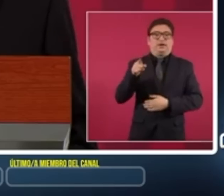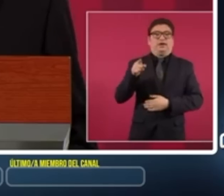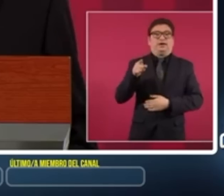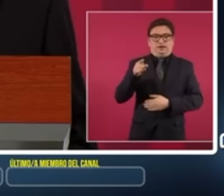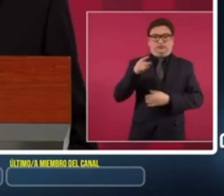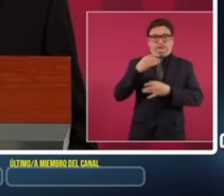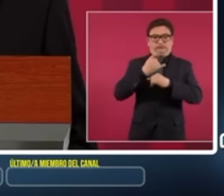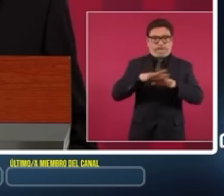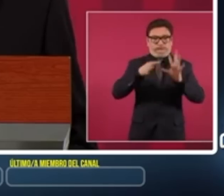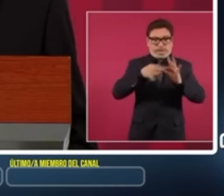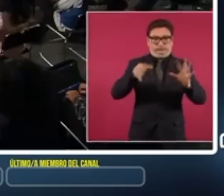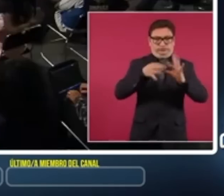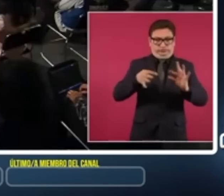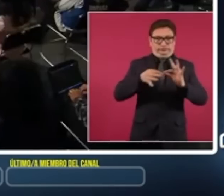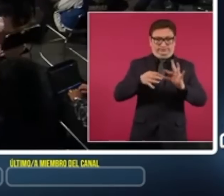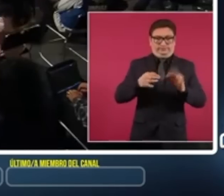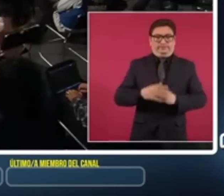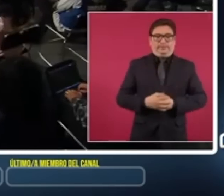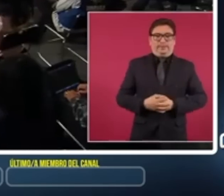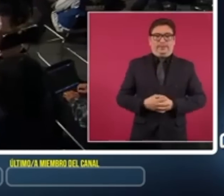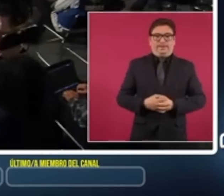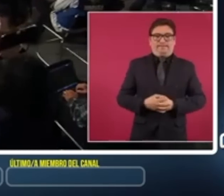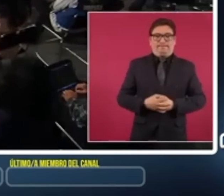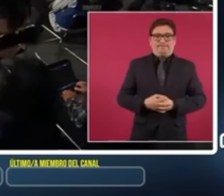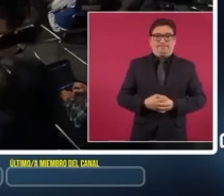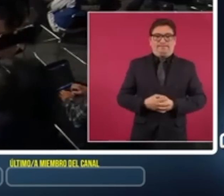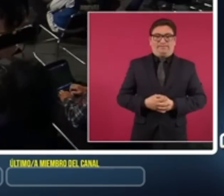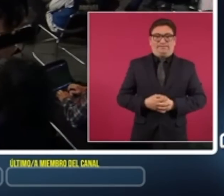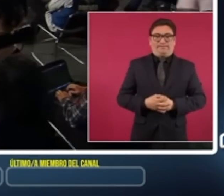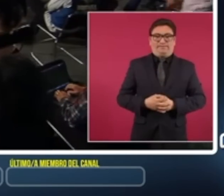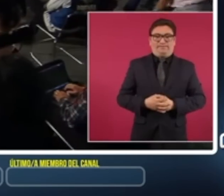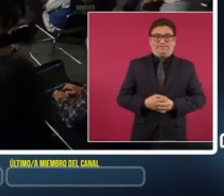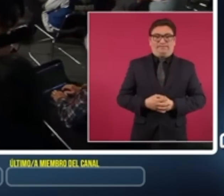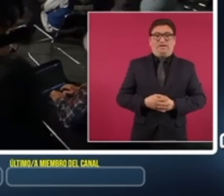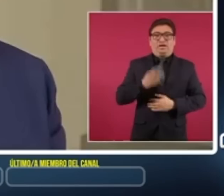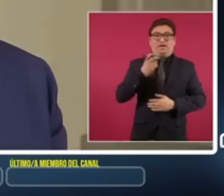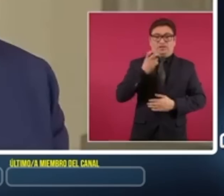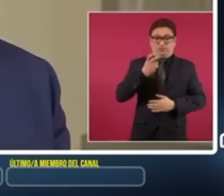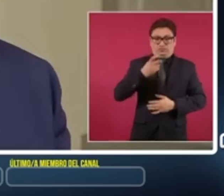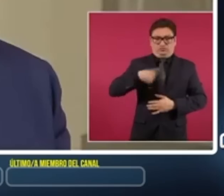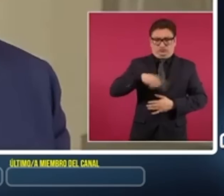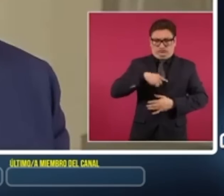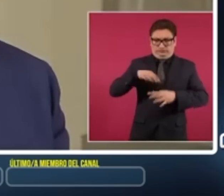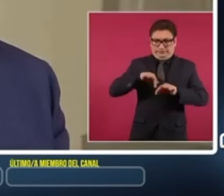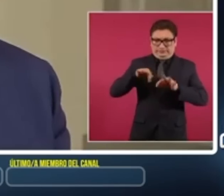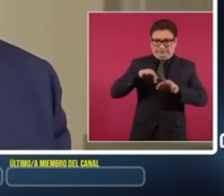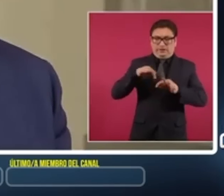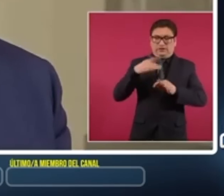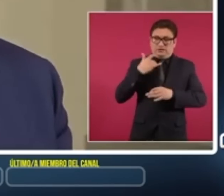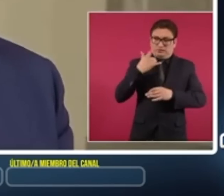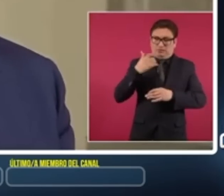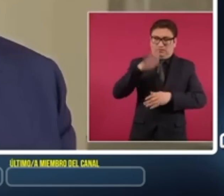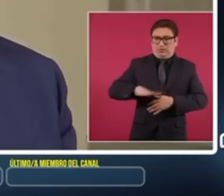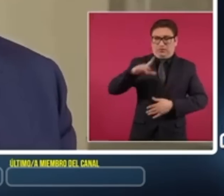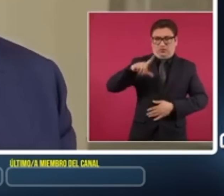contado para esto, para limpiar, para purificar el